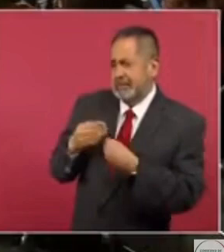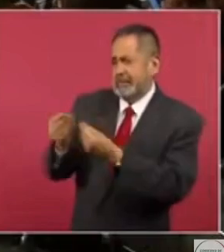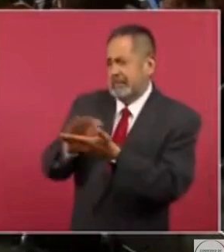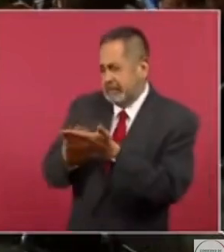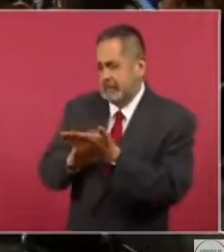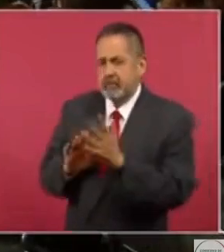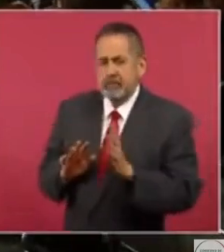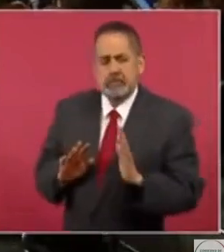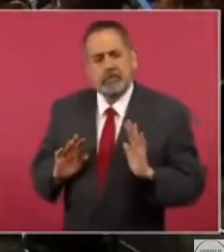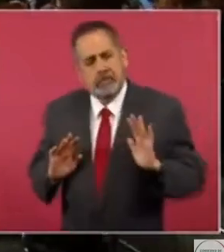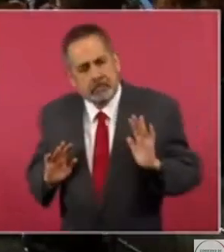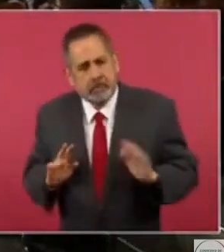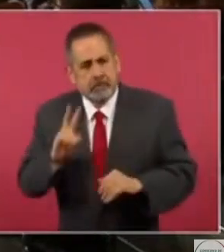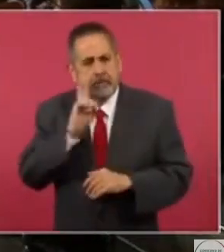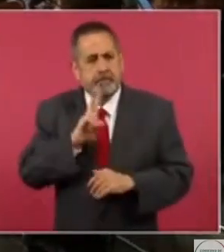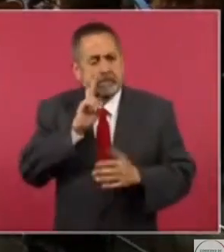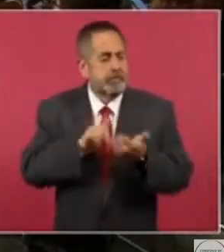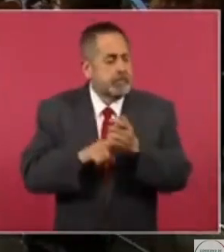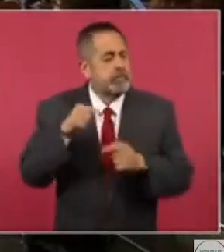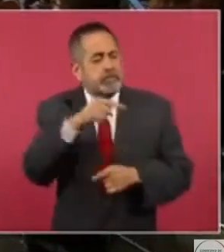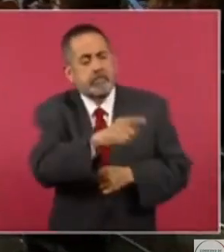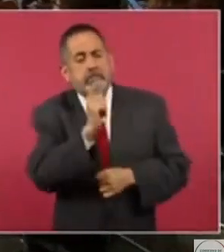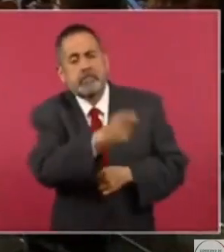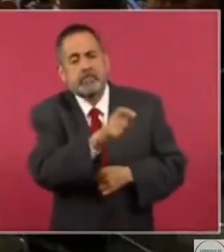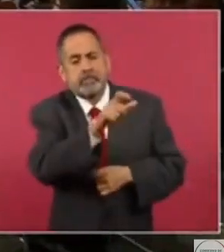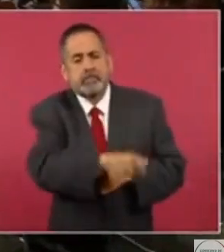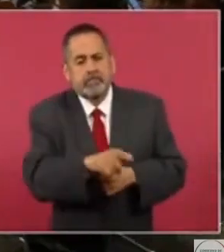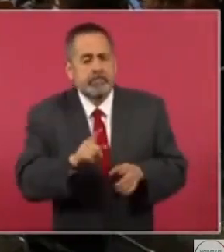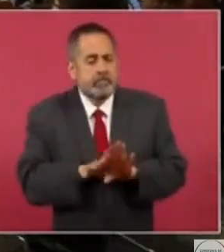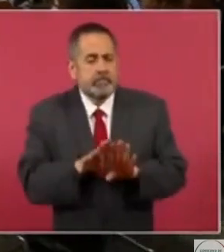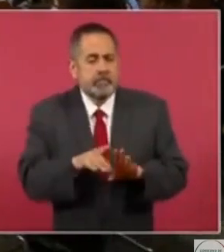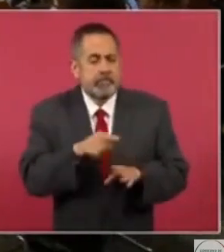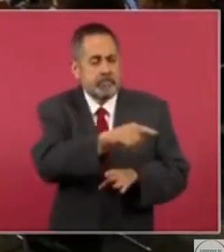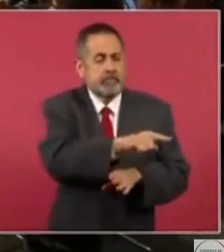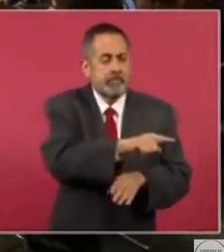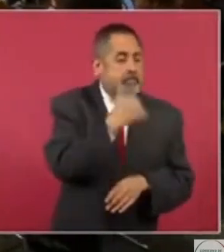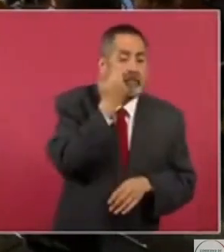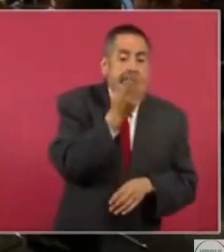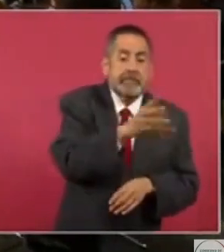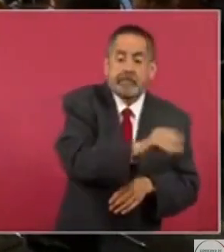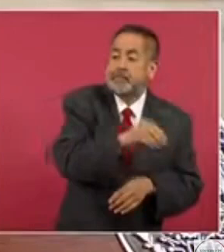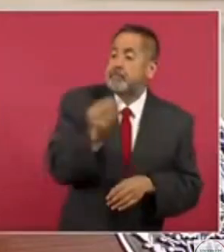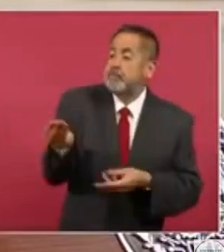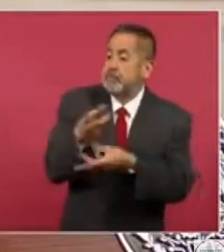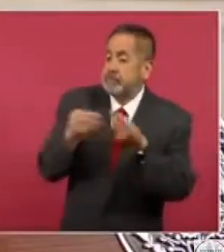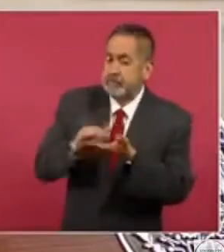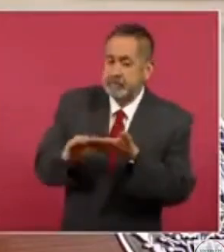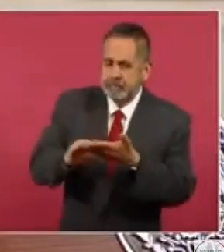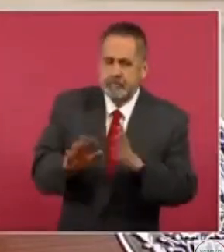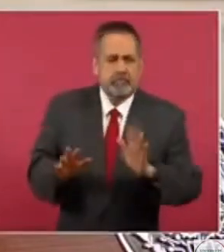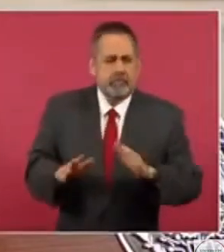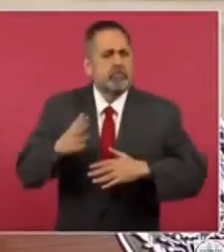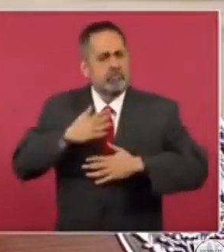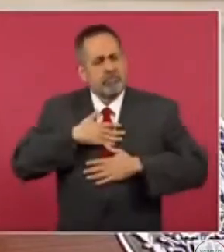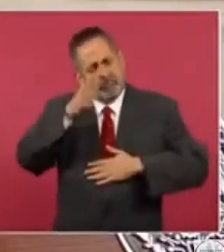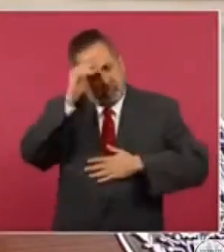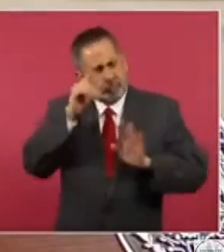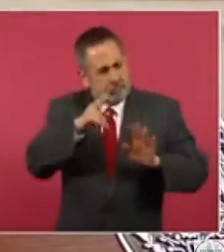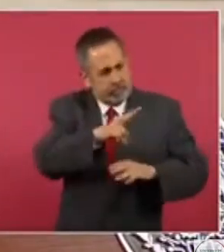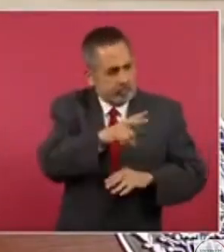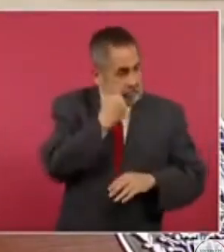a la reparación del daño. Eso ayuda mucho. Y nosotros estamos de acuerdo